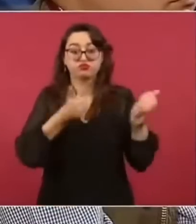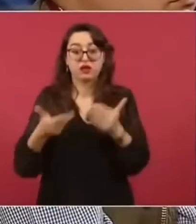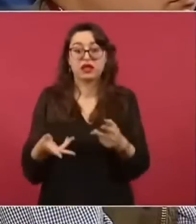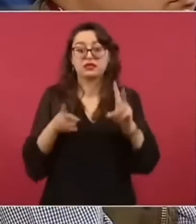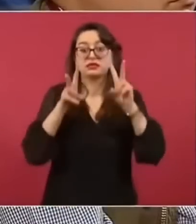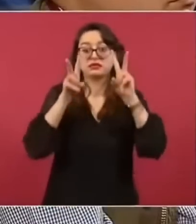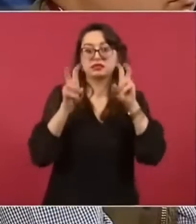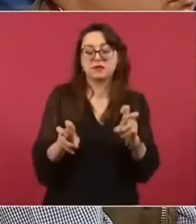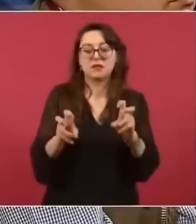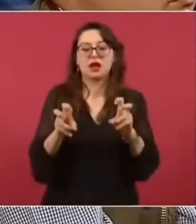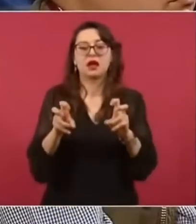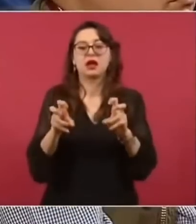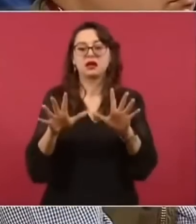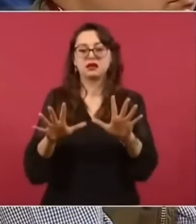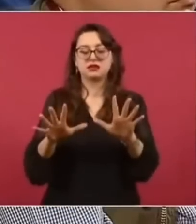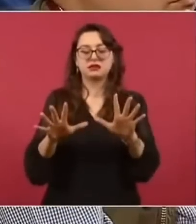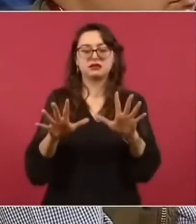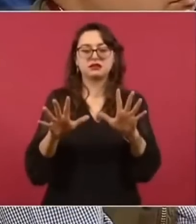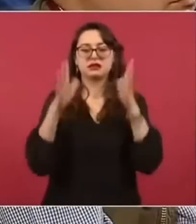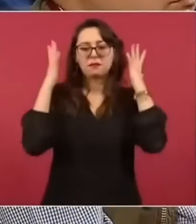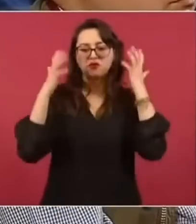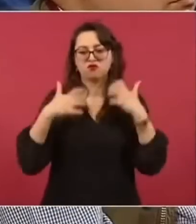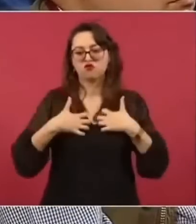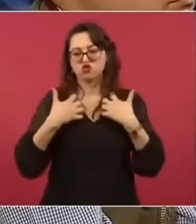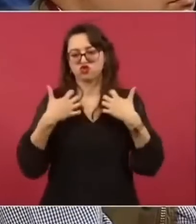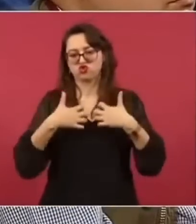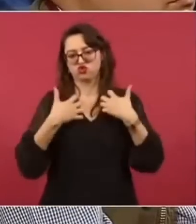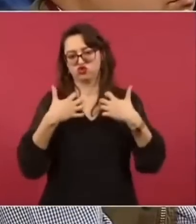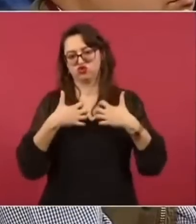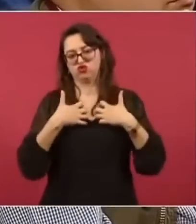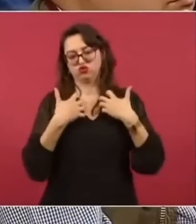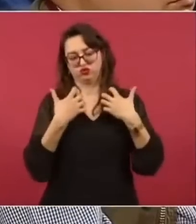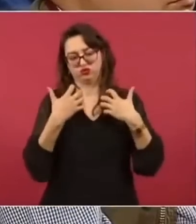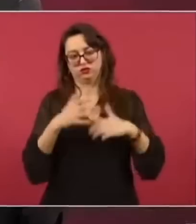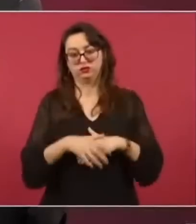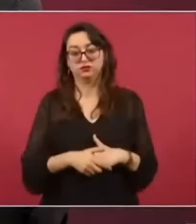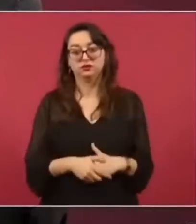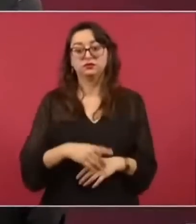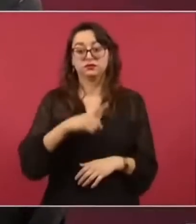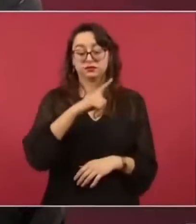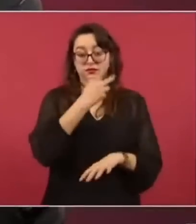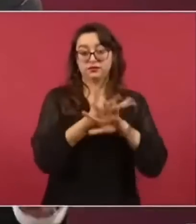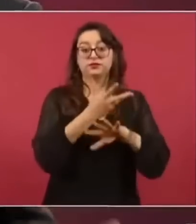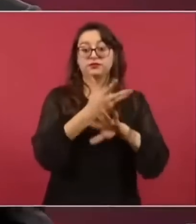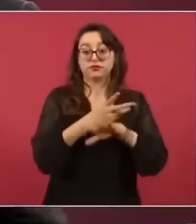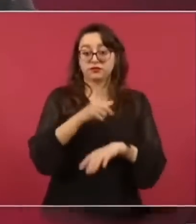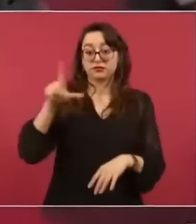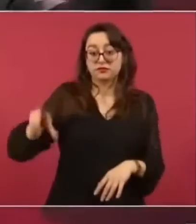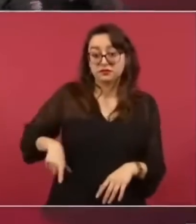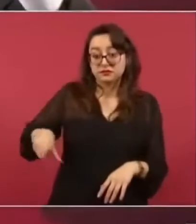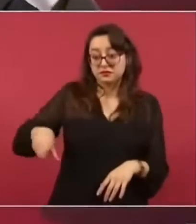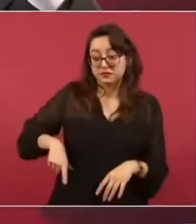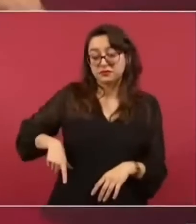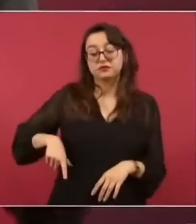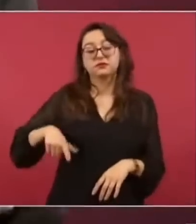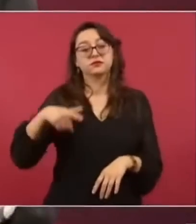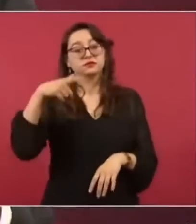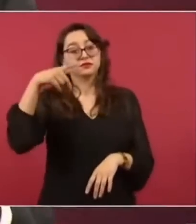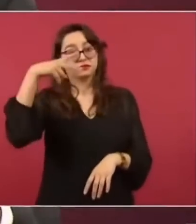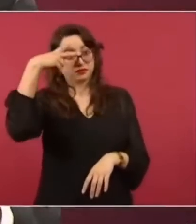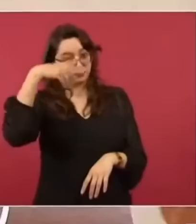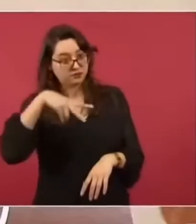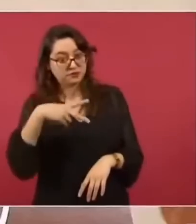lo organizaron desde el gobierno de Estados Unidos con el gobierno de México.